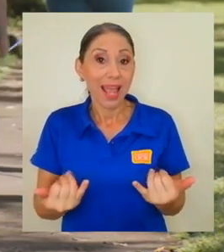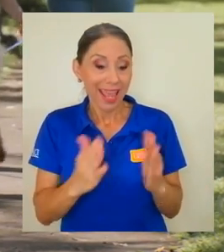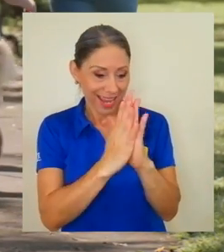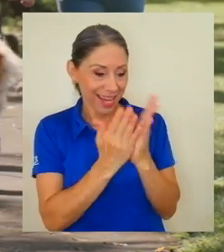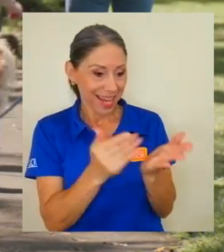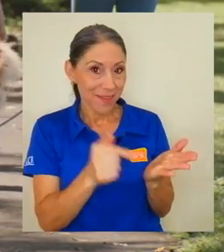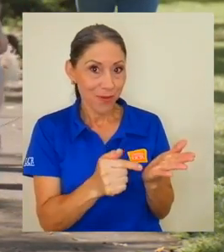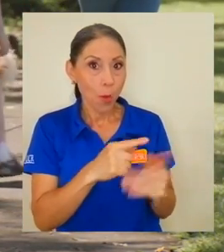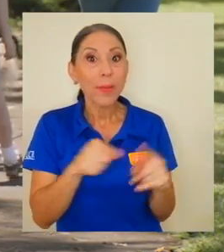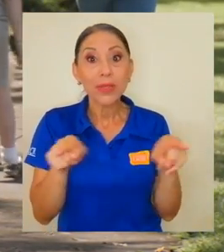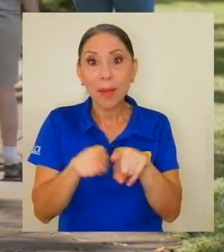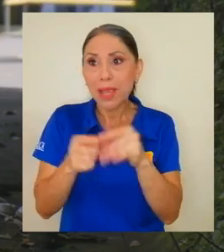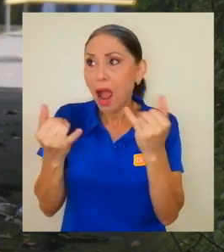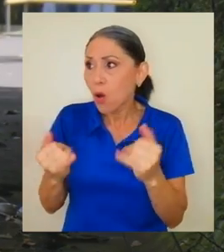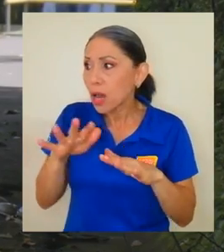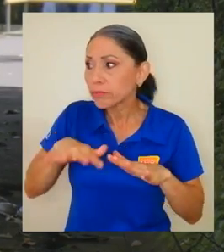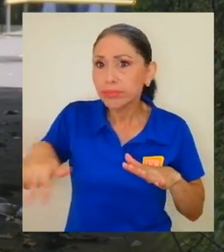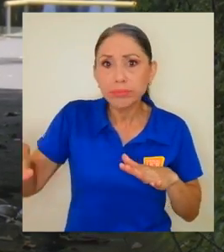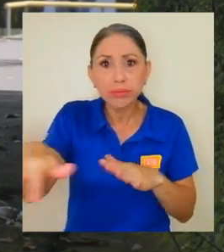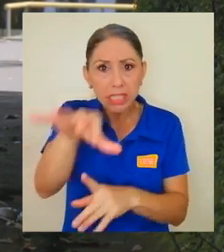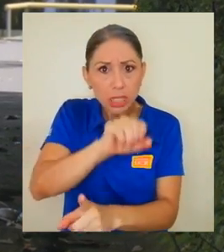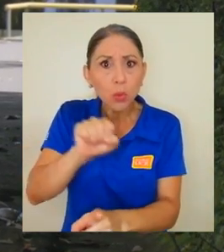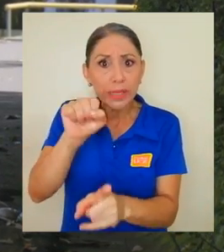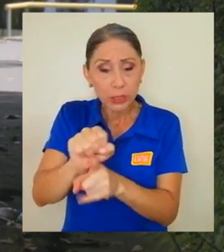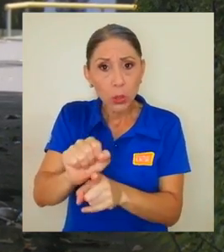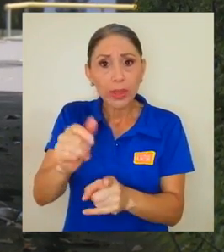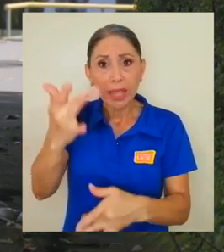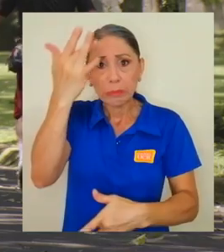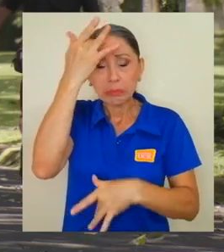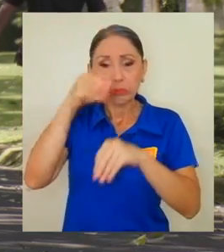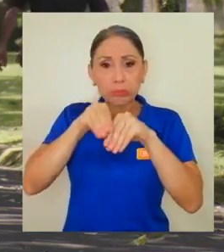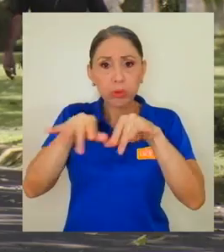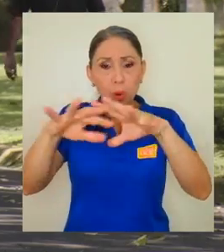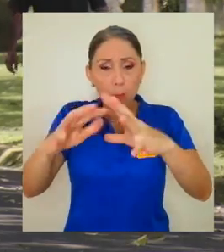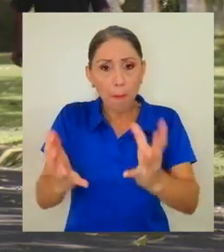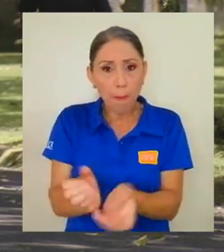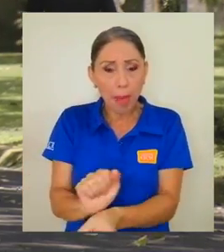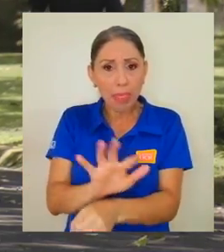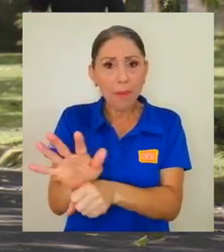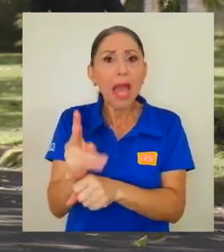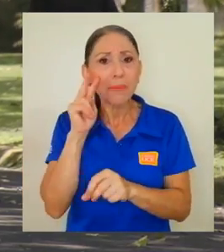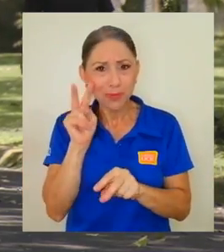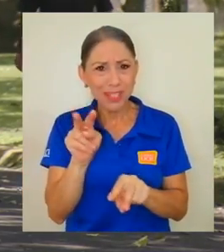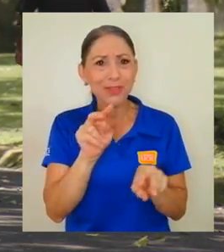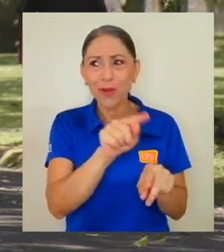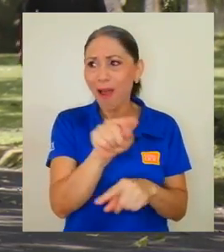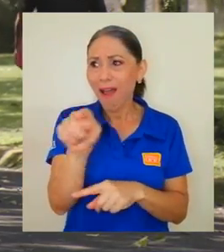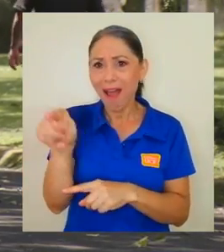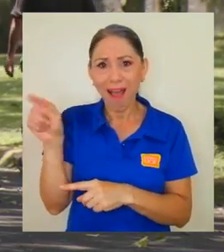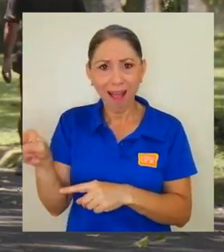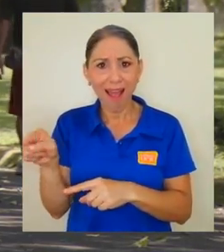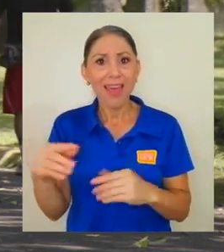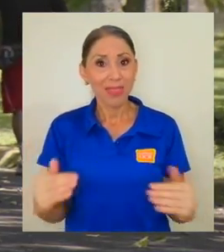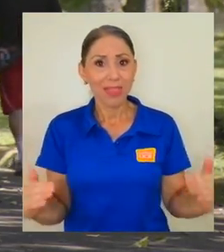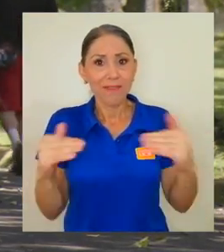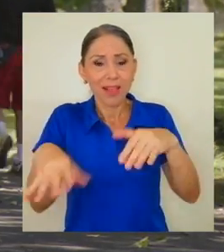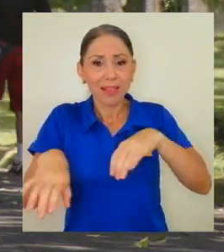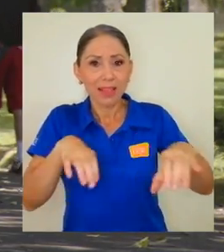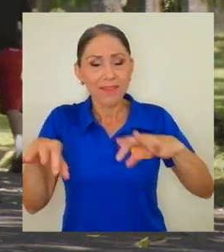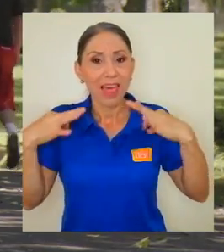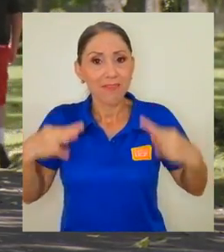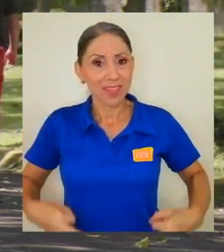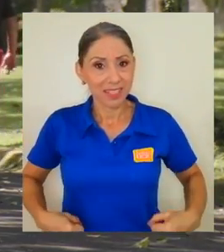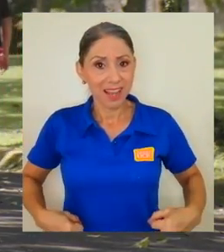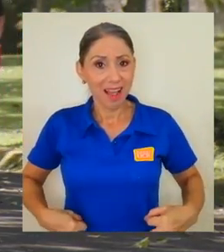indica, pero sí en el contexto de la pandemia, como pues el nivel de actividad física es un dato